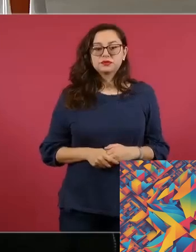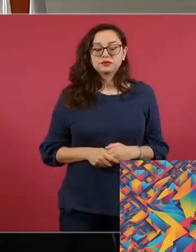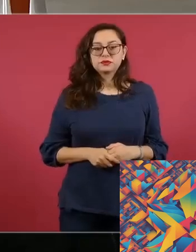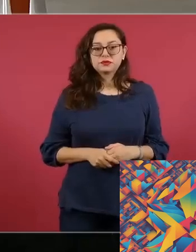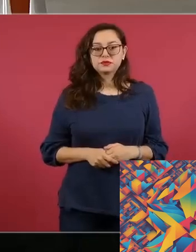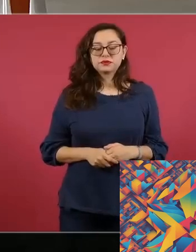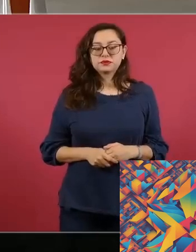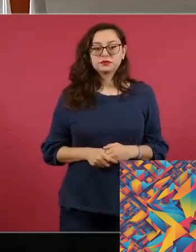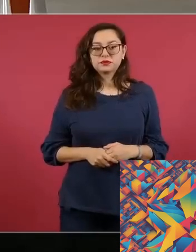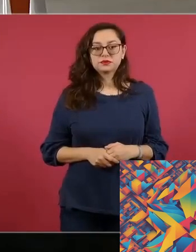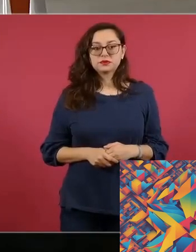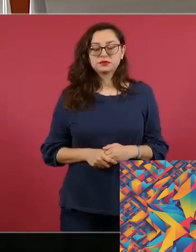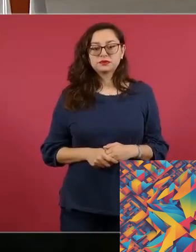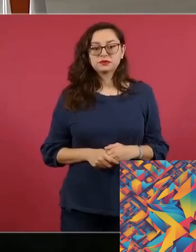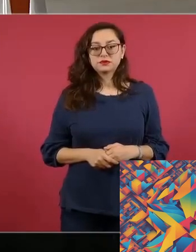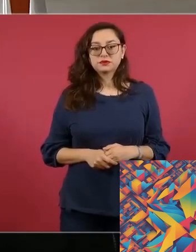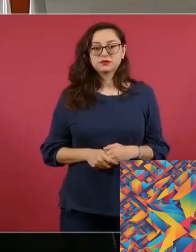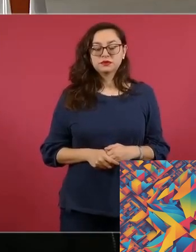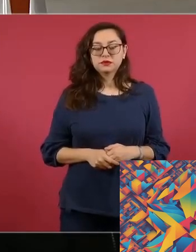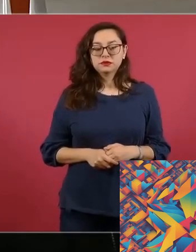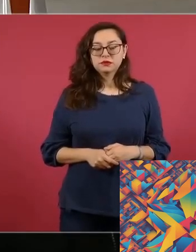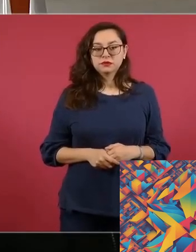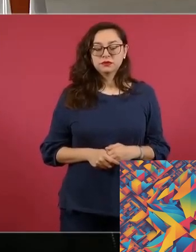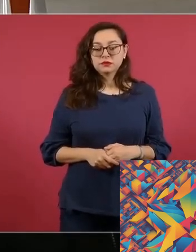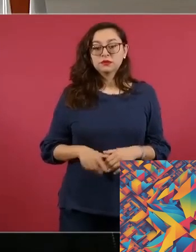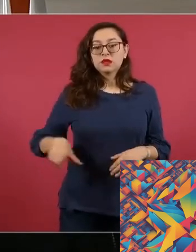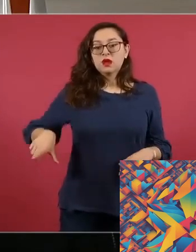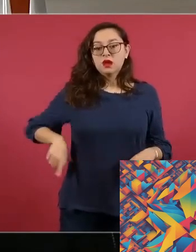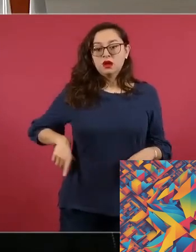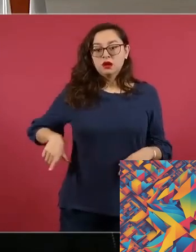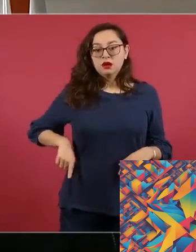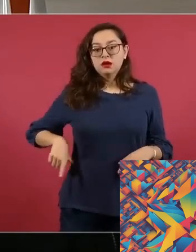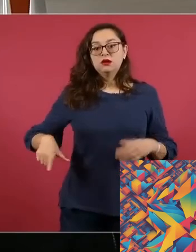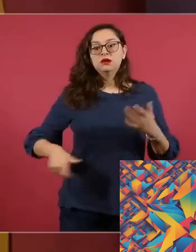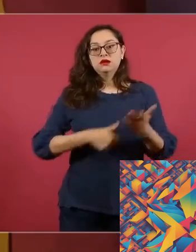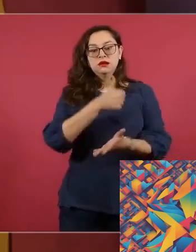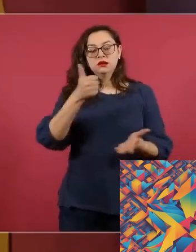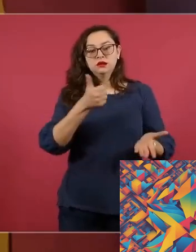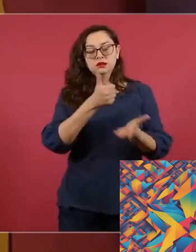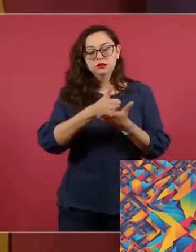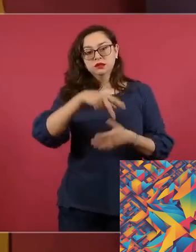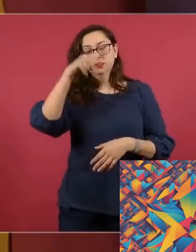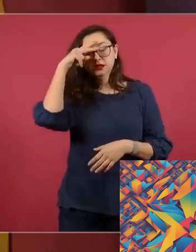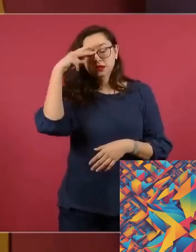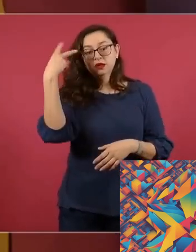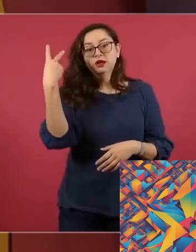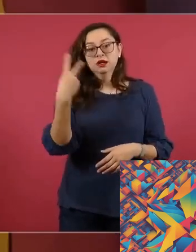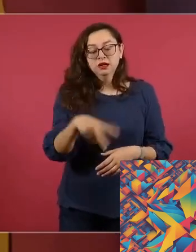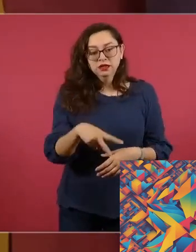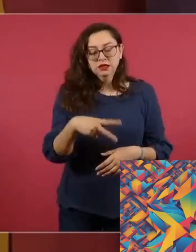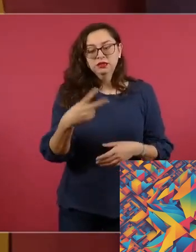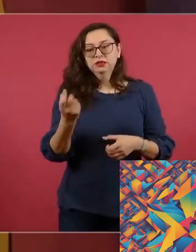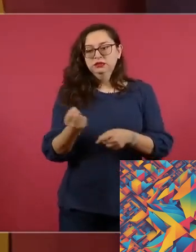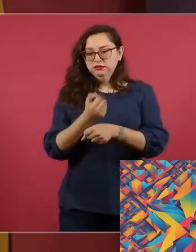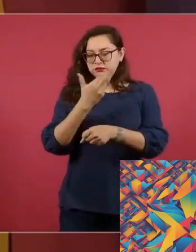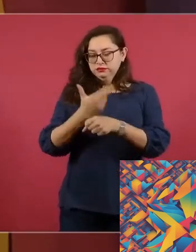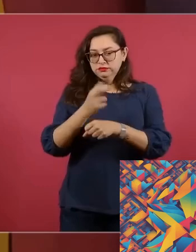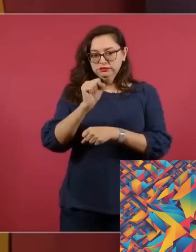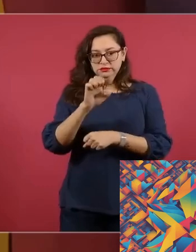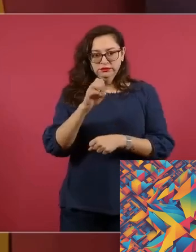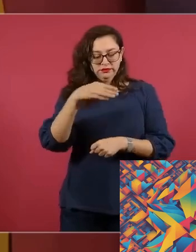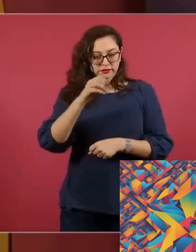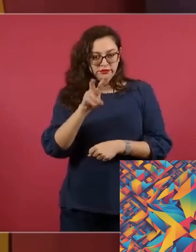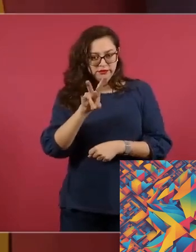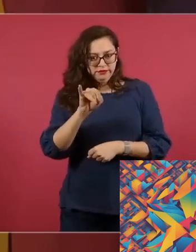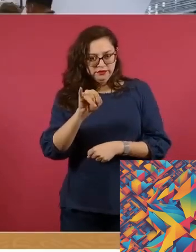de nuestra nación. La reforma al PJF puede ser una invitación para que más ciudadanos se involucren en la política y en la defensa de nuestros